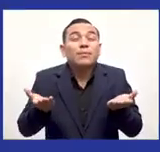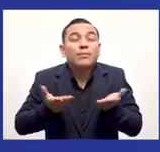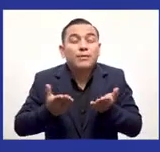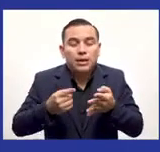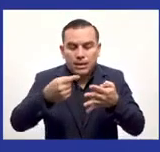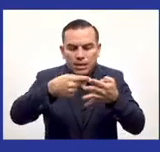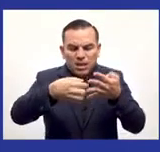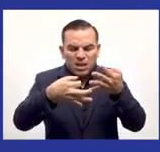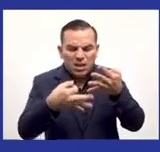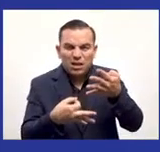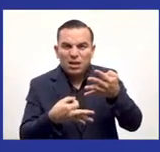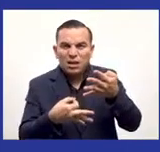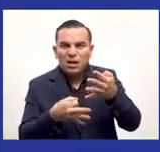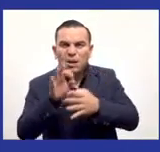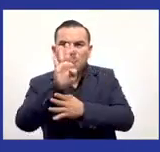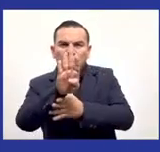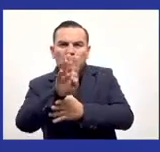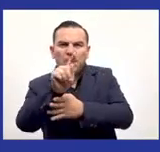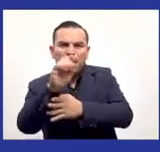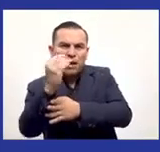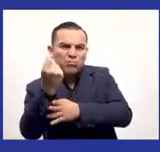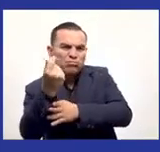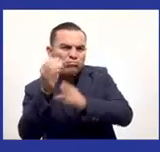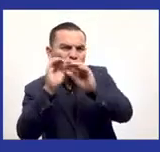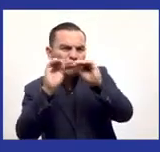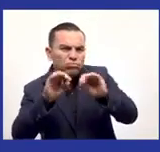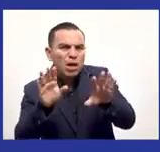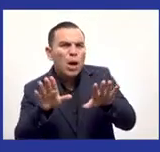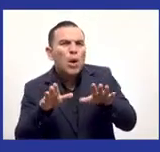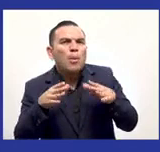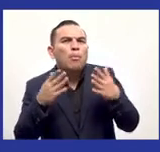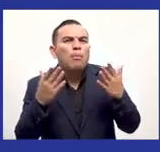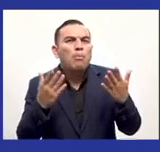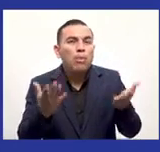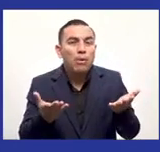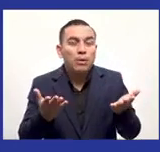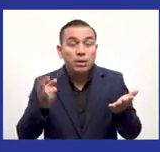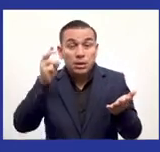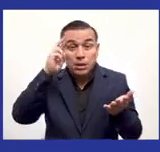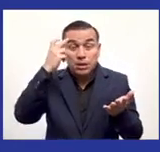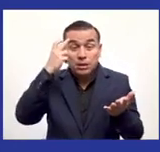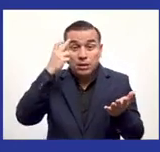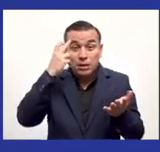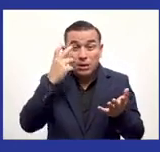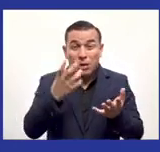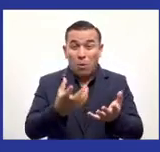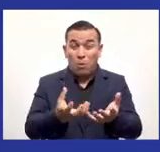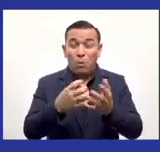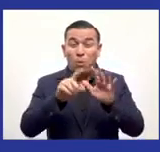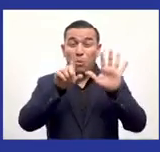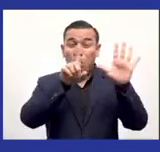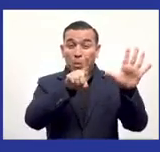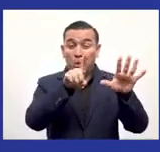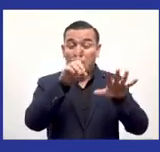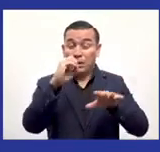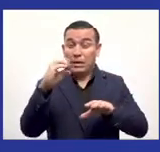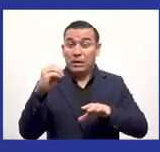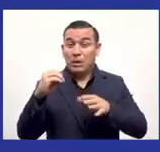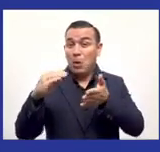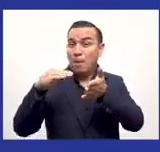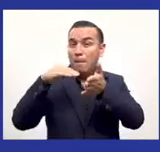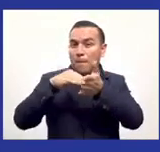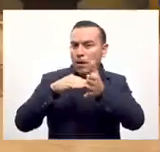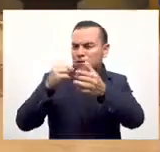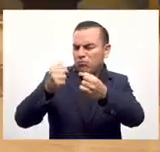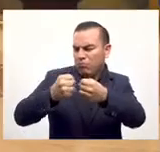Ahora, ¿por qué hacer esta ley entonces? Bueno, porque la capitalización del mercado de Bitcoin en el mundo es de más de 600 mil millones